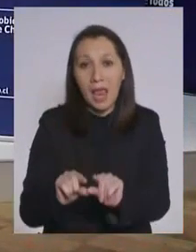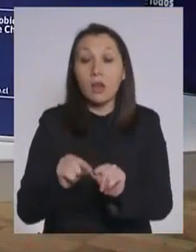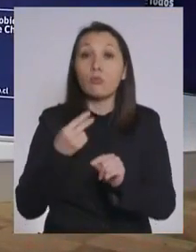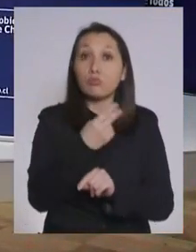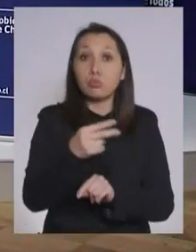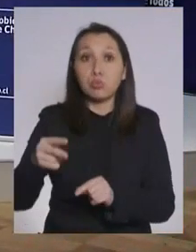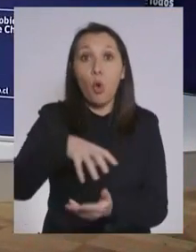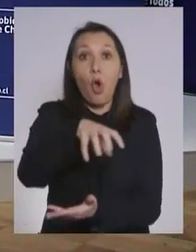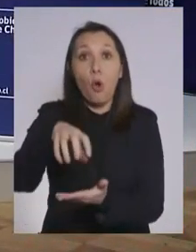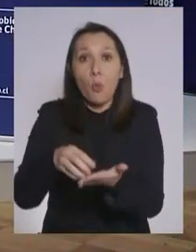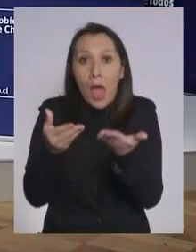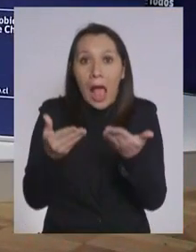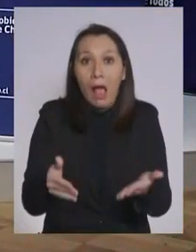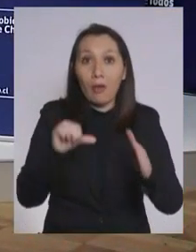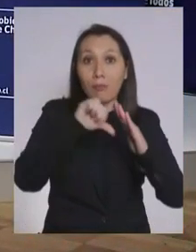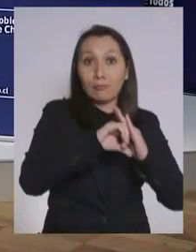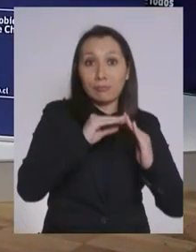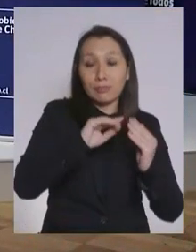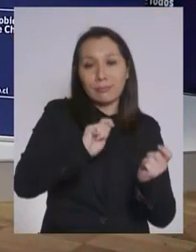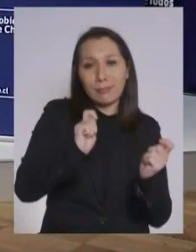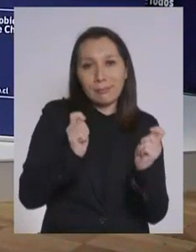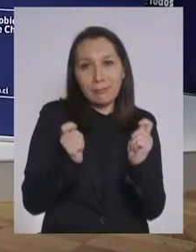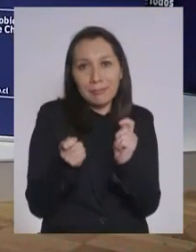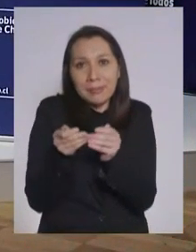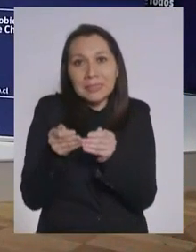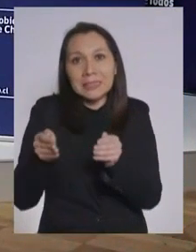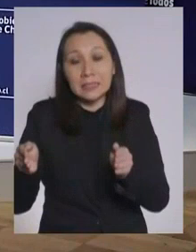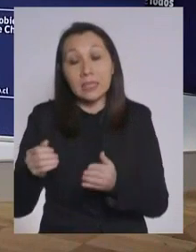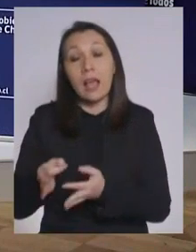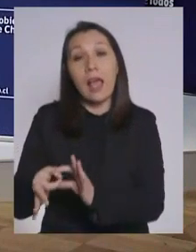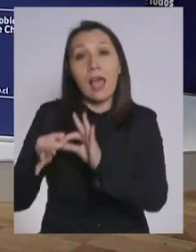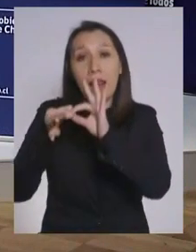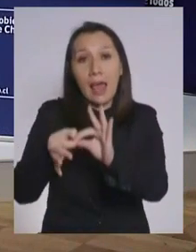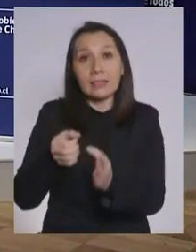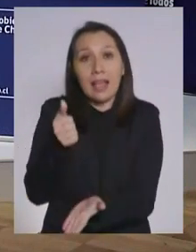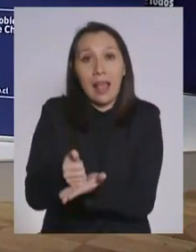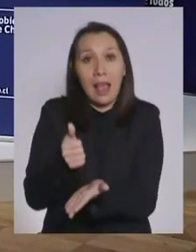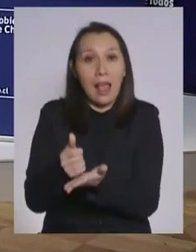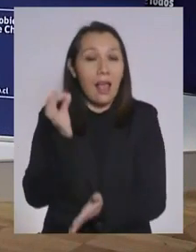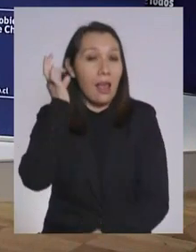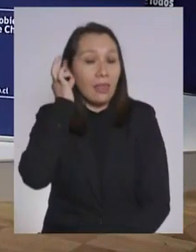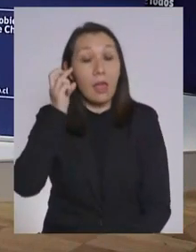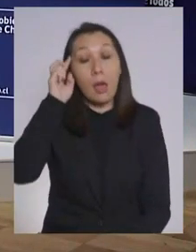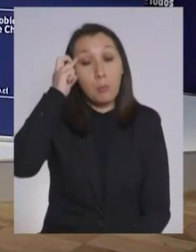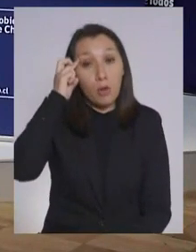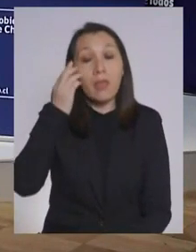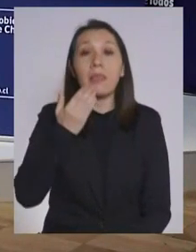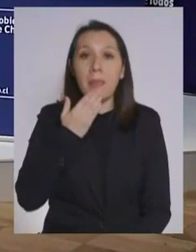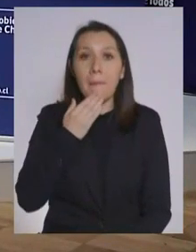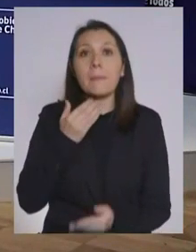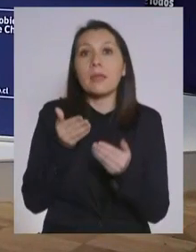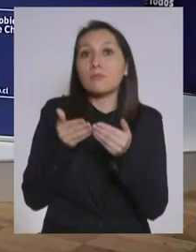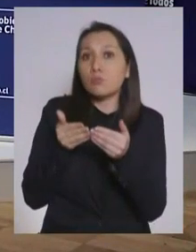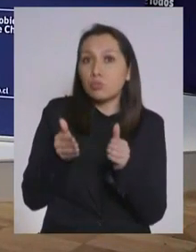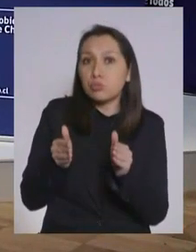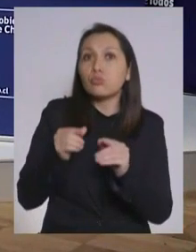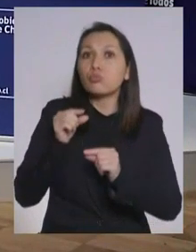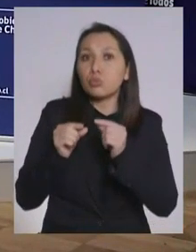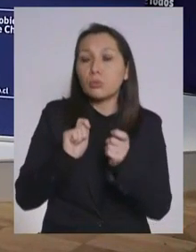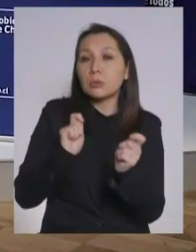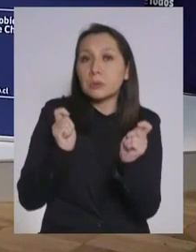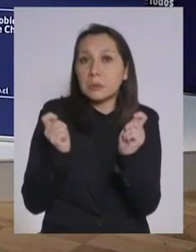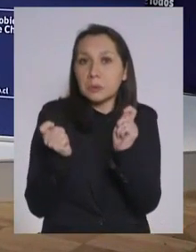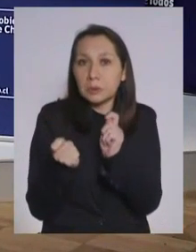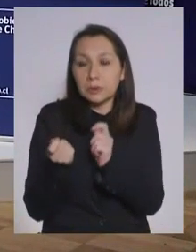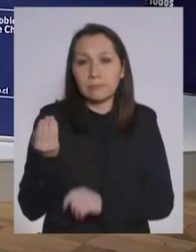sus comunas pasen a transición. Y agradezco también a la alcaldesa de Providencia, que también pasa a transición, y le